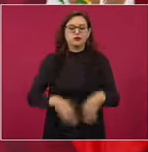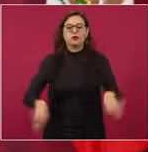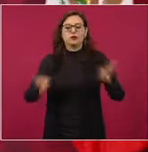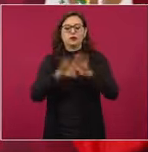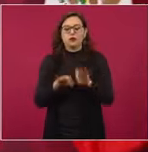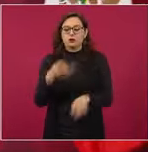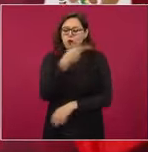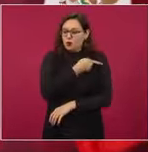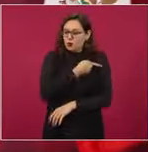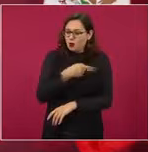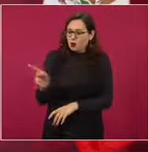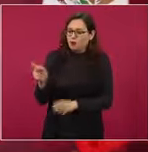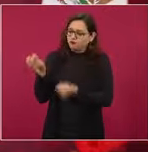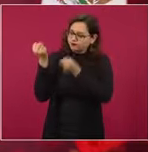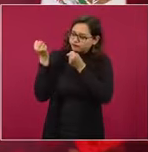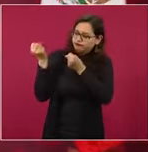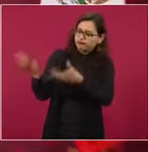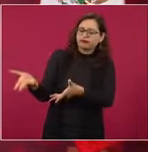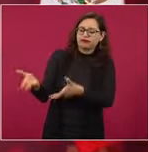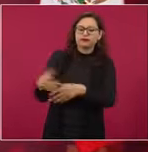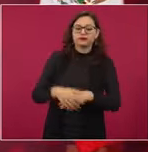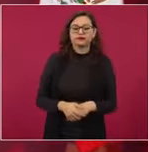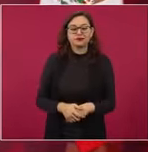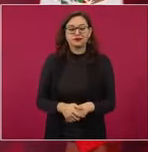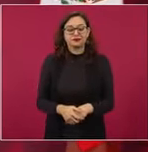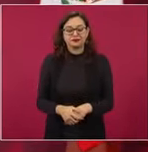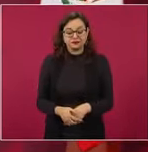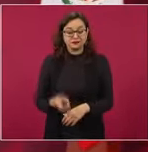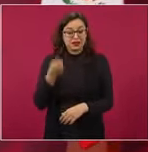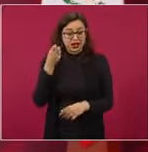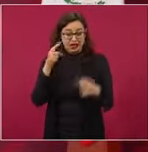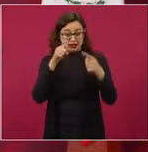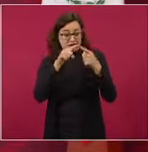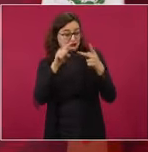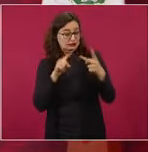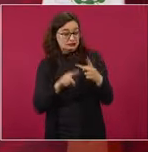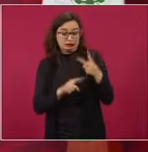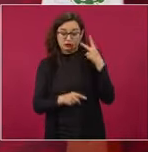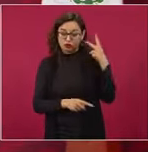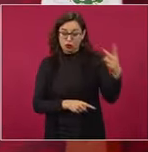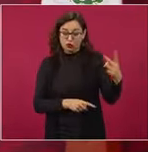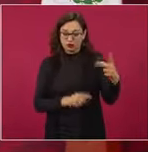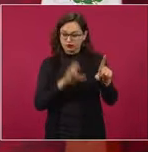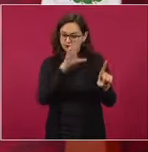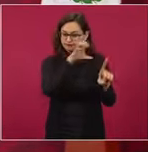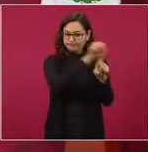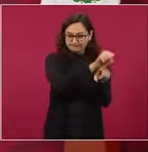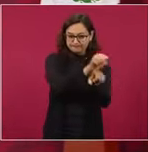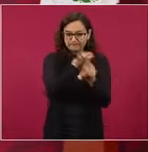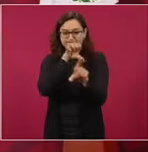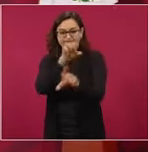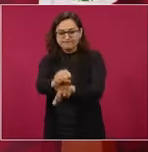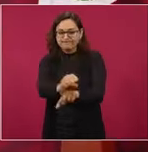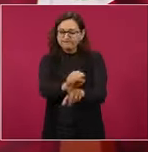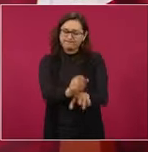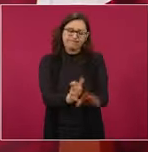Si logramos eso, hay muchas otras cosas, por ejemplo, el que